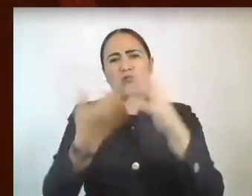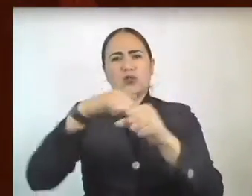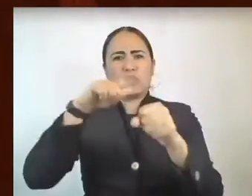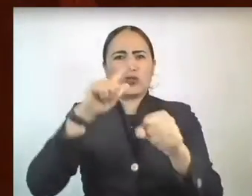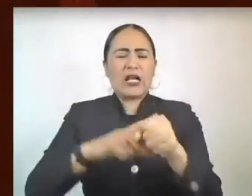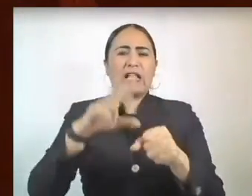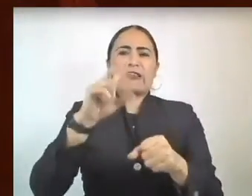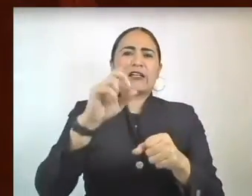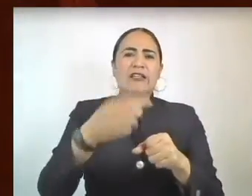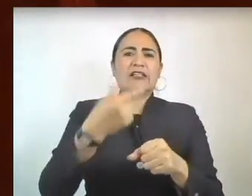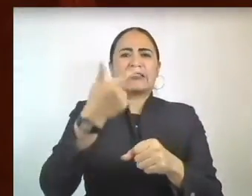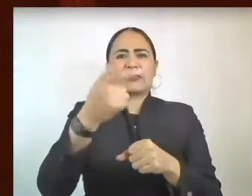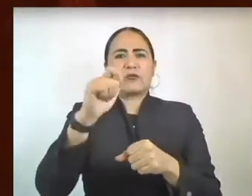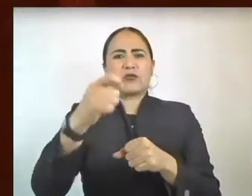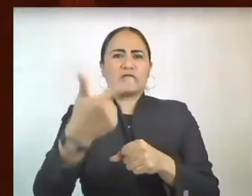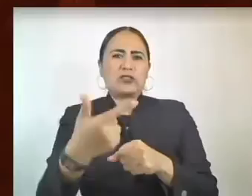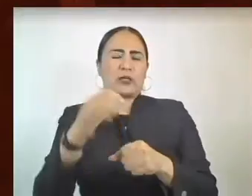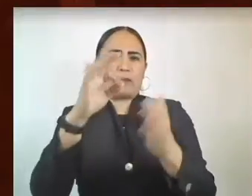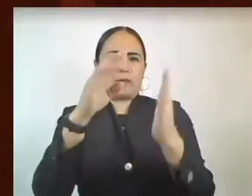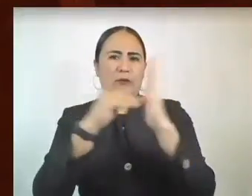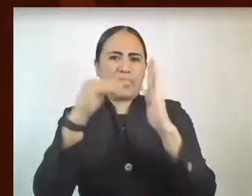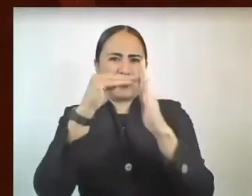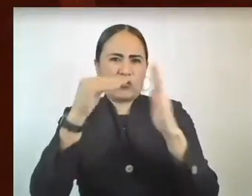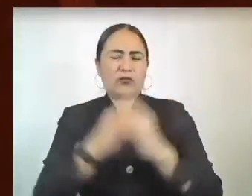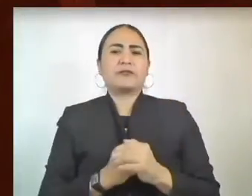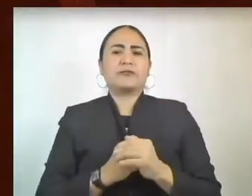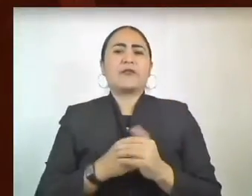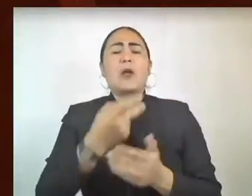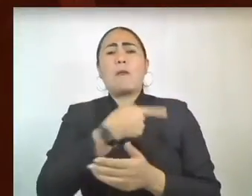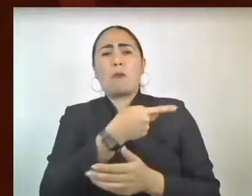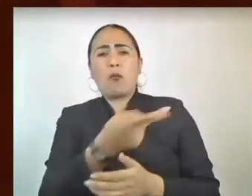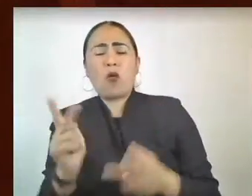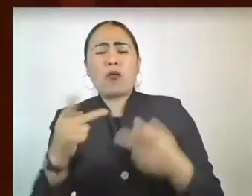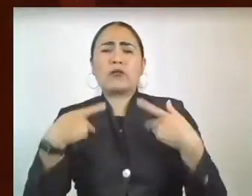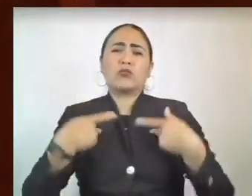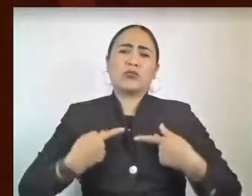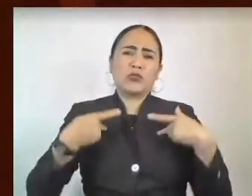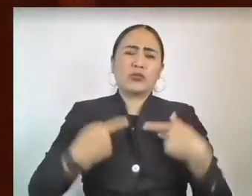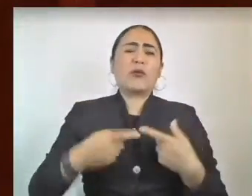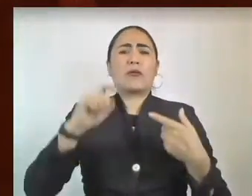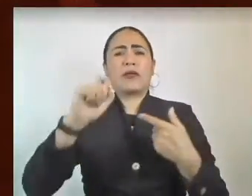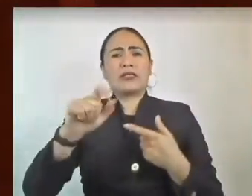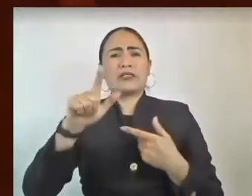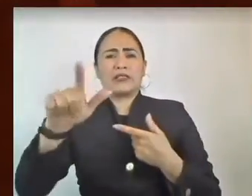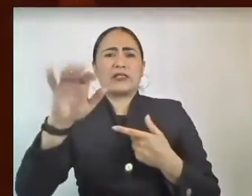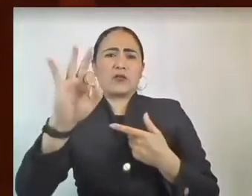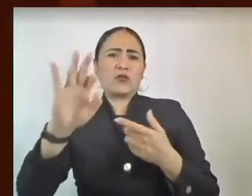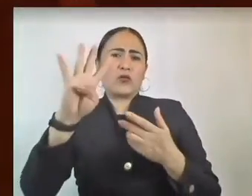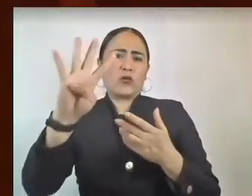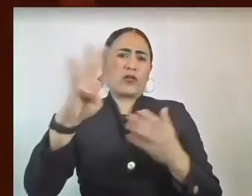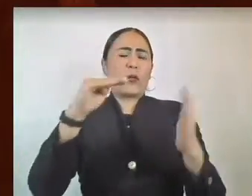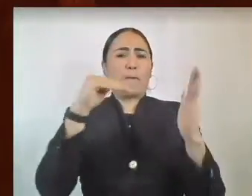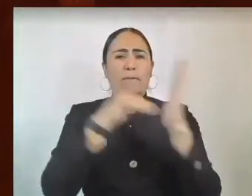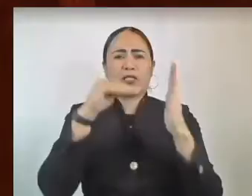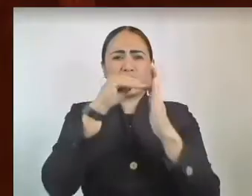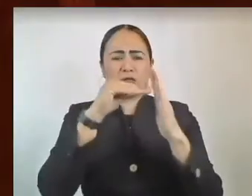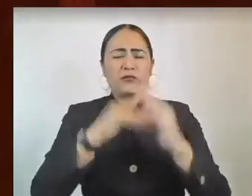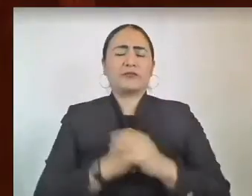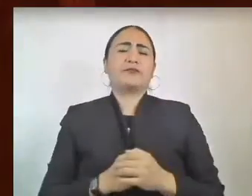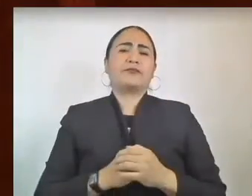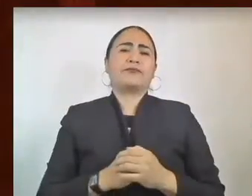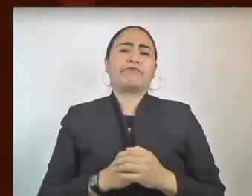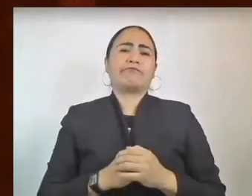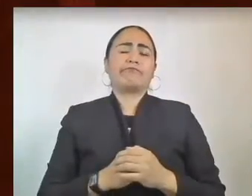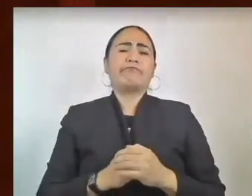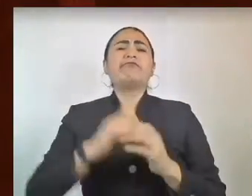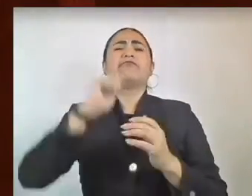millones y no pobres sino vulnerables 27.4 millones. Es decir, tan solo el